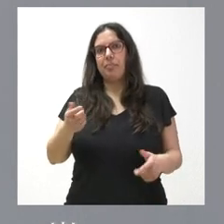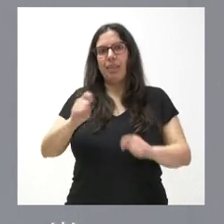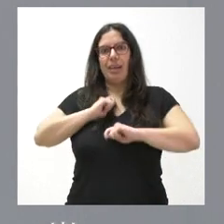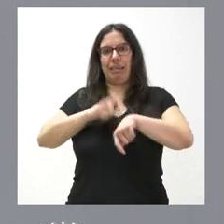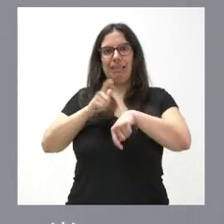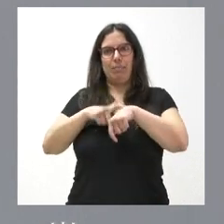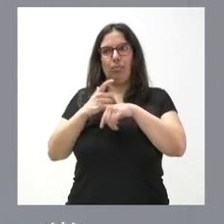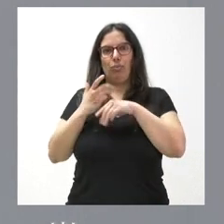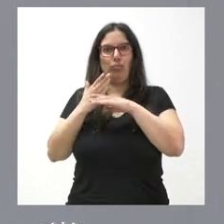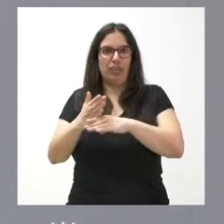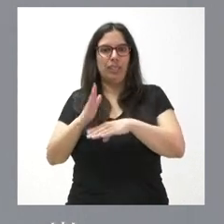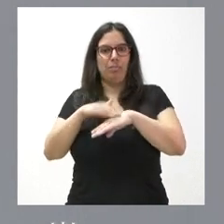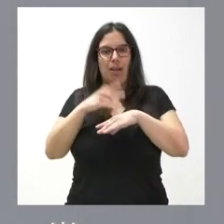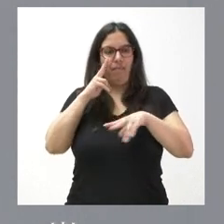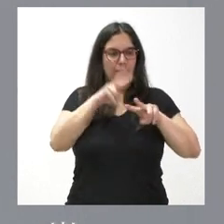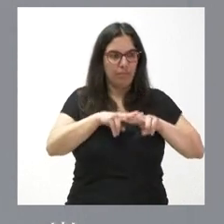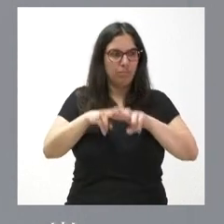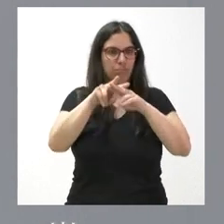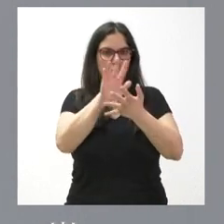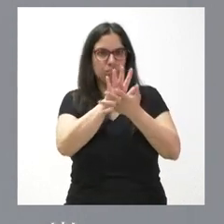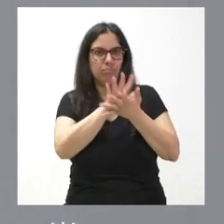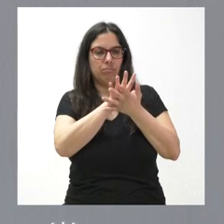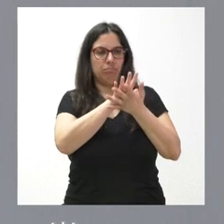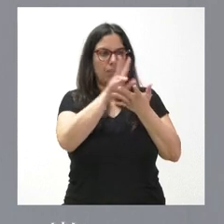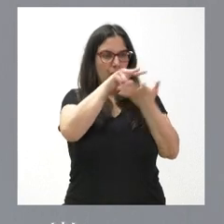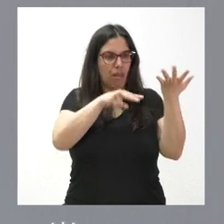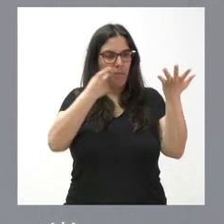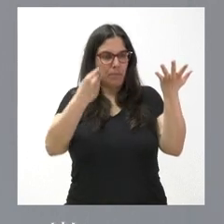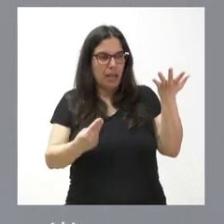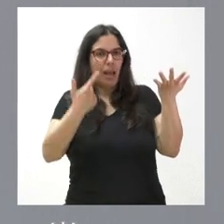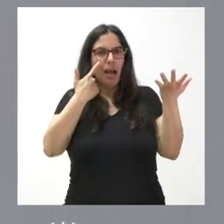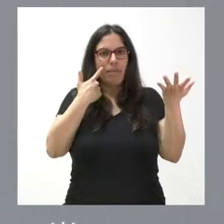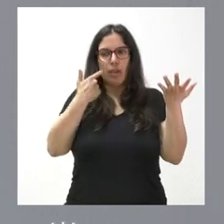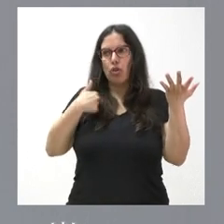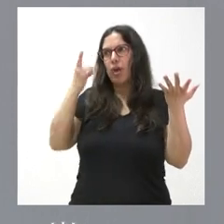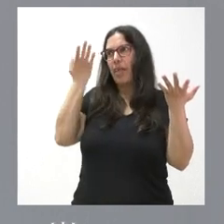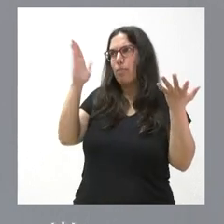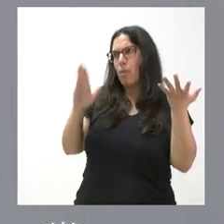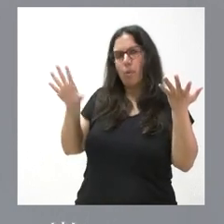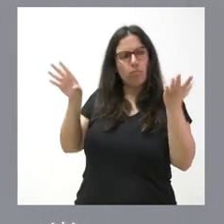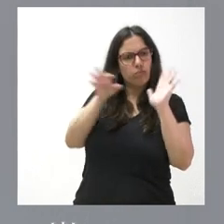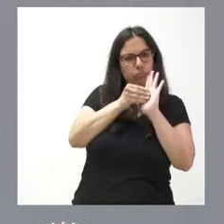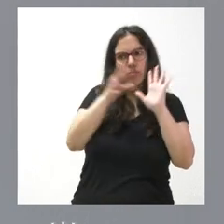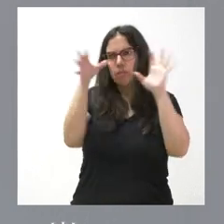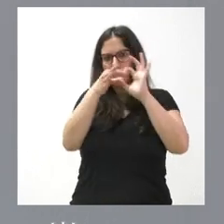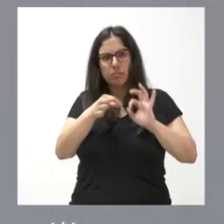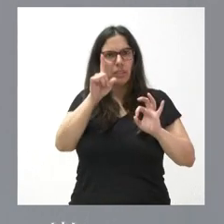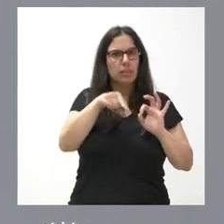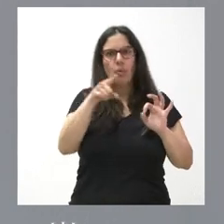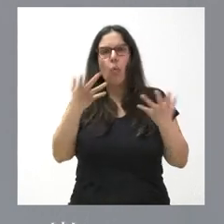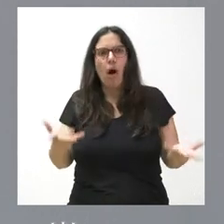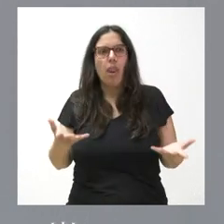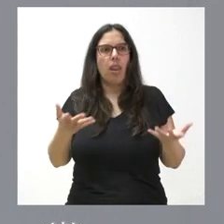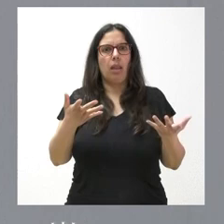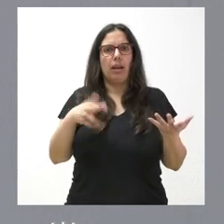suficiente para verlo, para analizarlo, para examinar qué parte de las alegaciones se han tenido en cuenta, qué parte no, cuáles